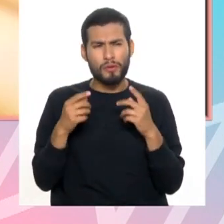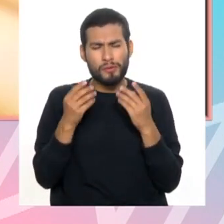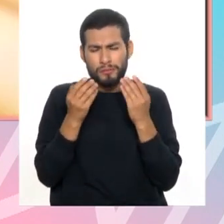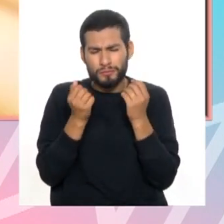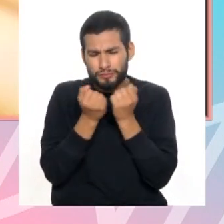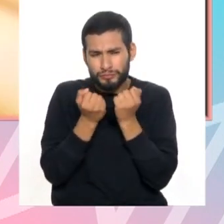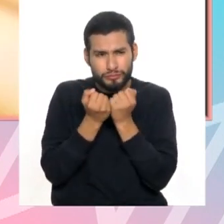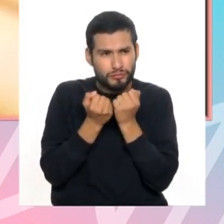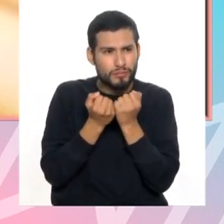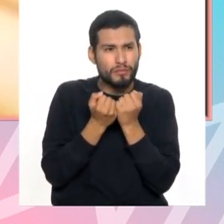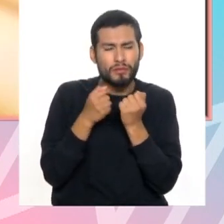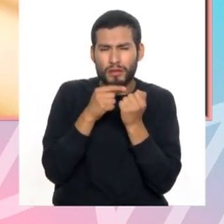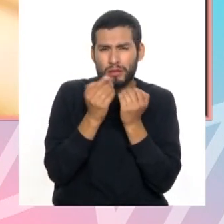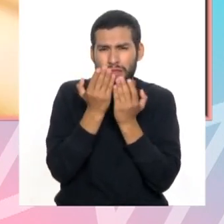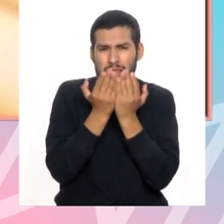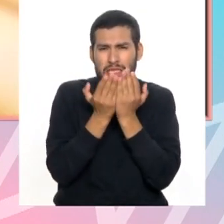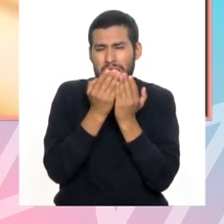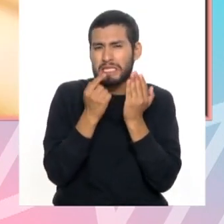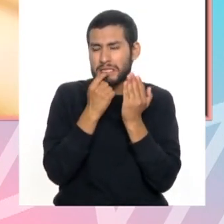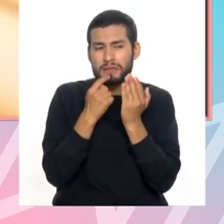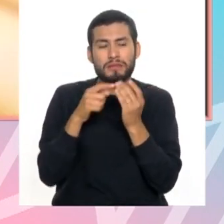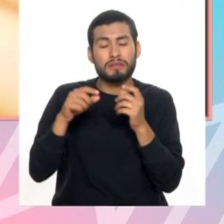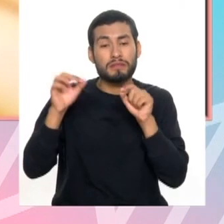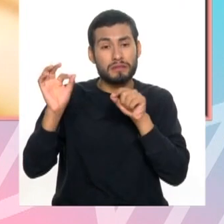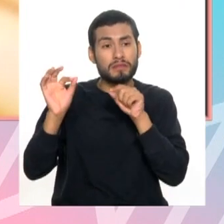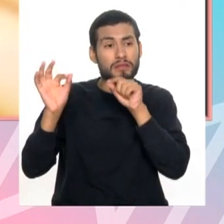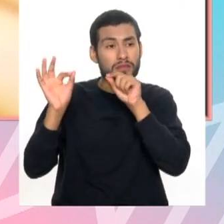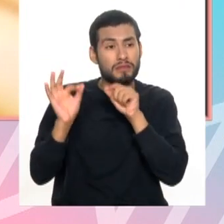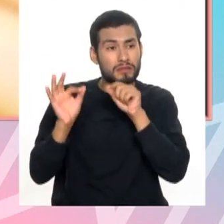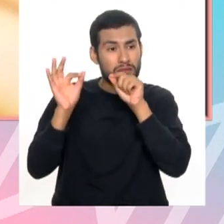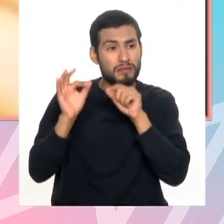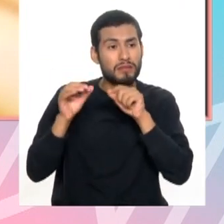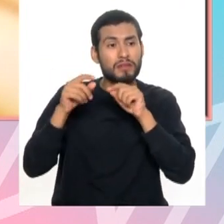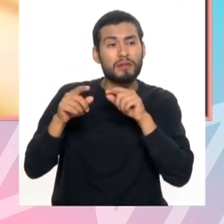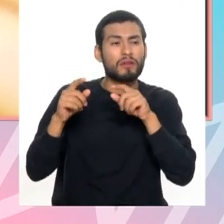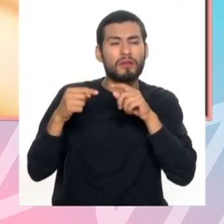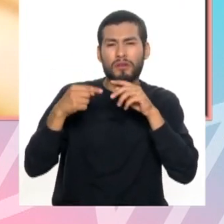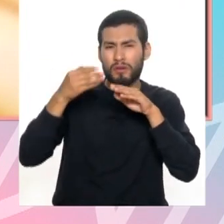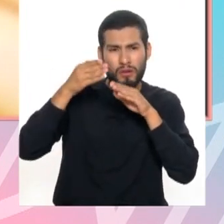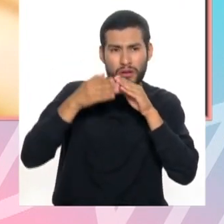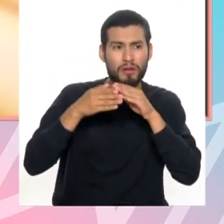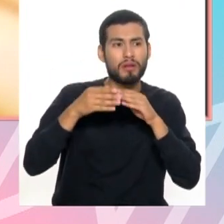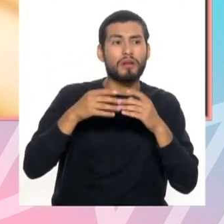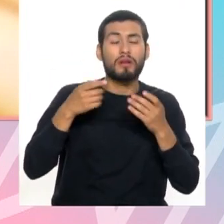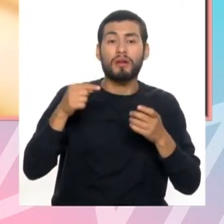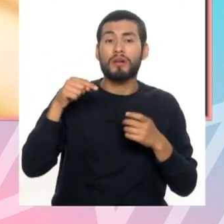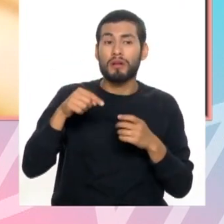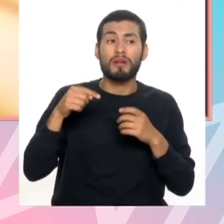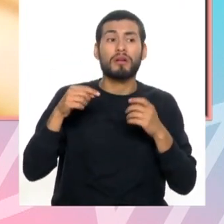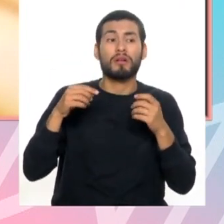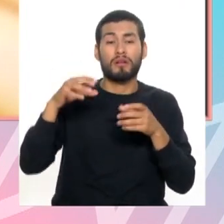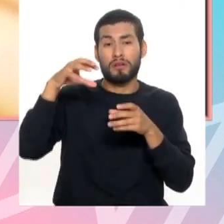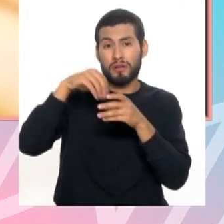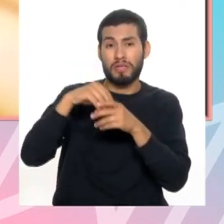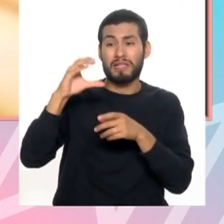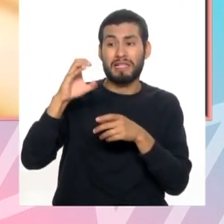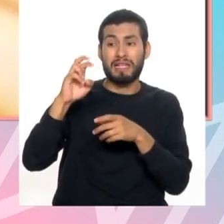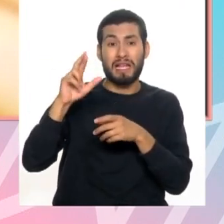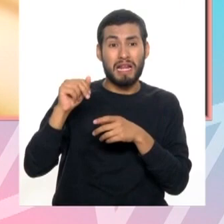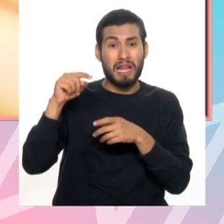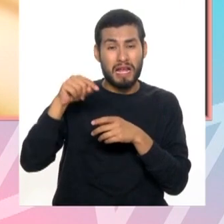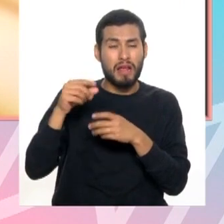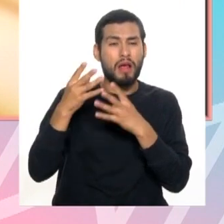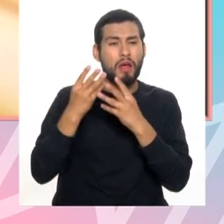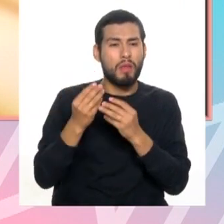muy juntitos, muy choquitos, muy pegaditos, entonces el hilo dental convencional no entra. Entonces con los hilos dentales que vienen con cera es más fácil